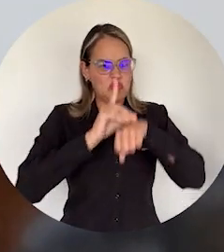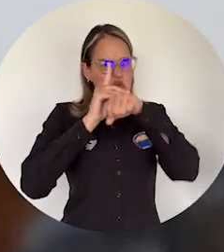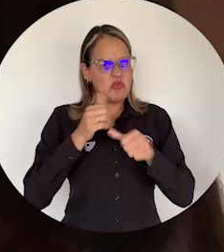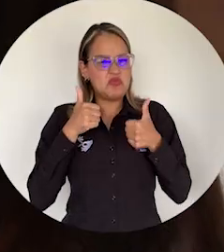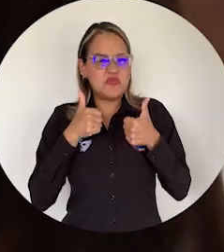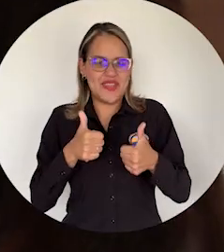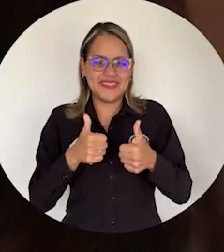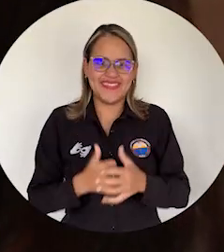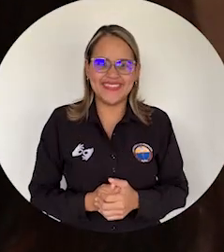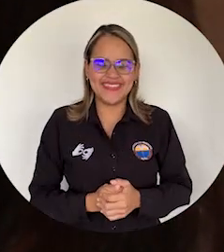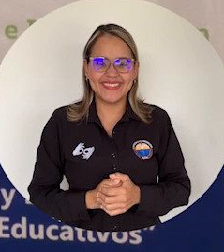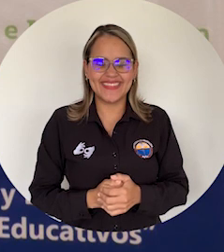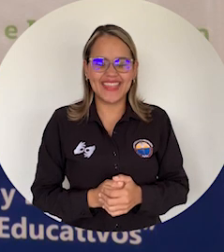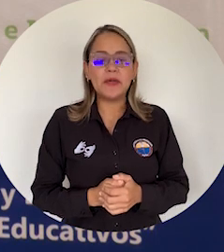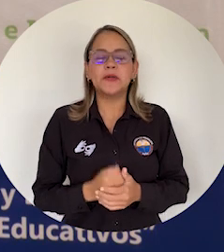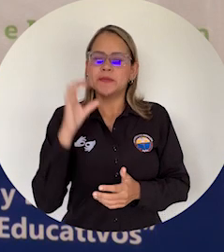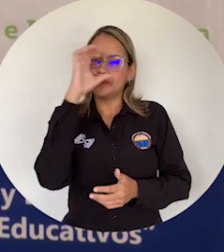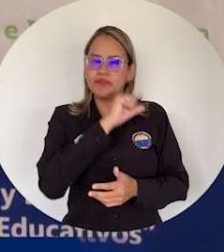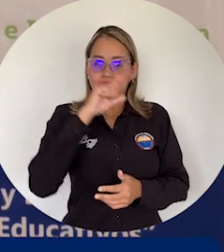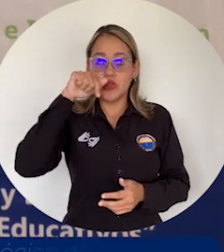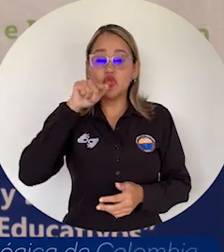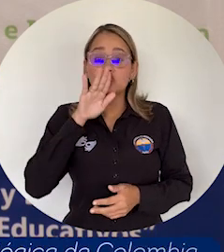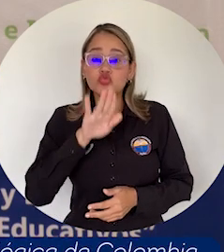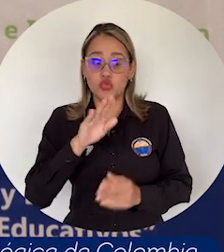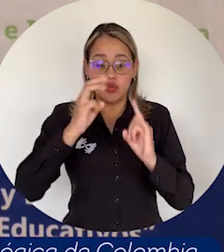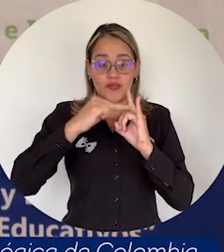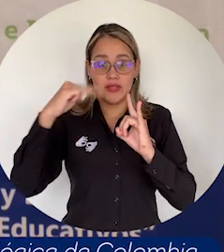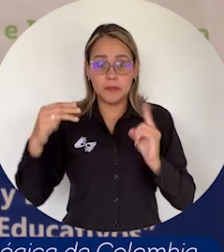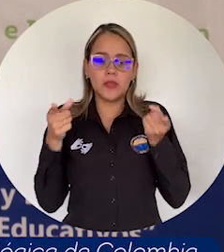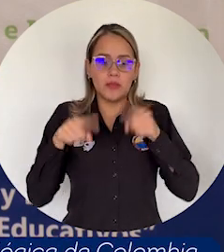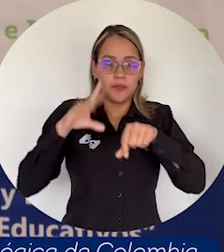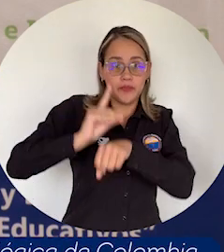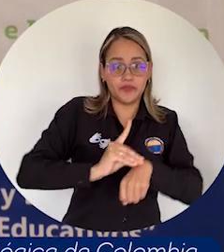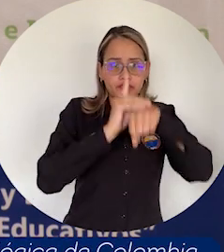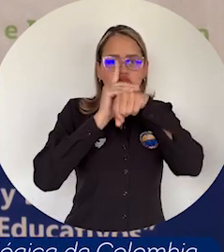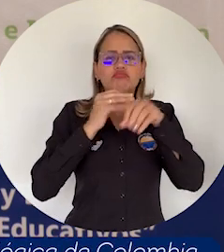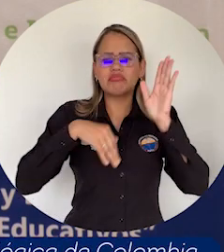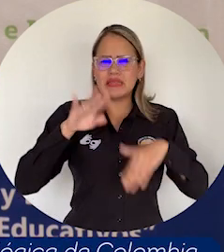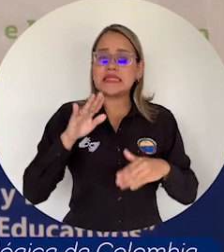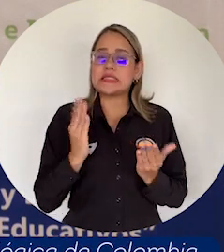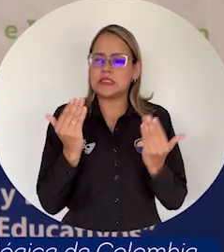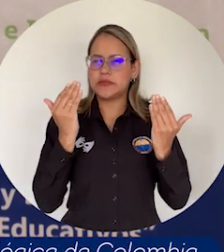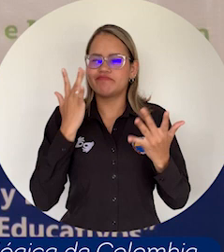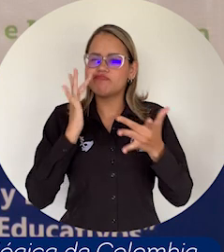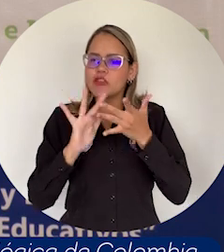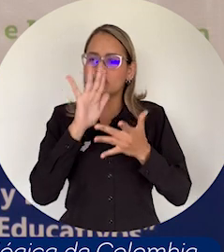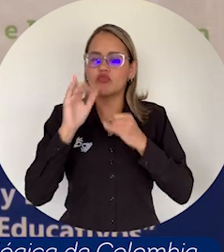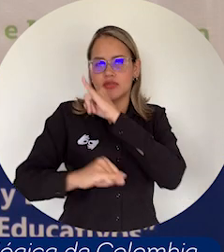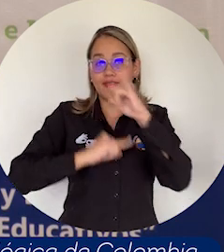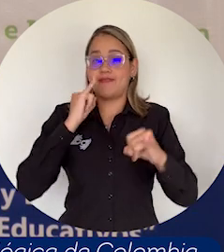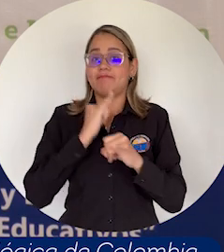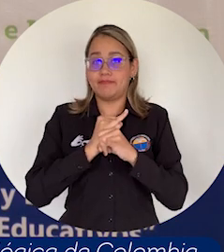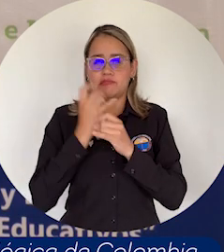Magdalena está en las mejores condiciones. Esta universidad y este doctorado se ha caracterizado por una internacionalización,